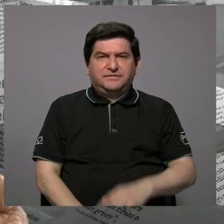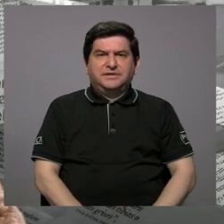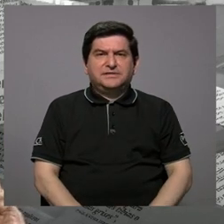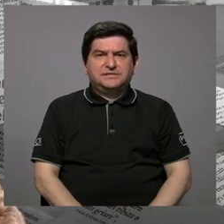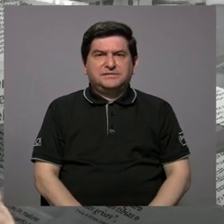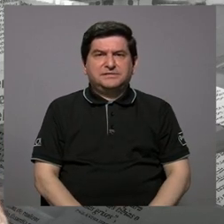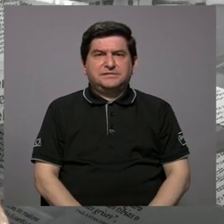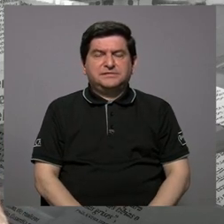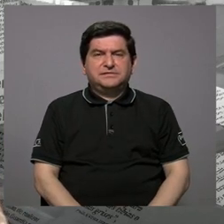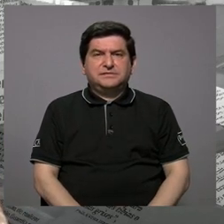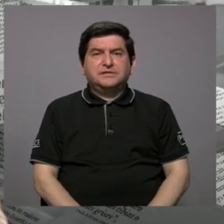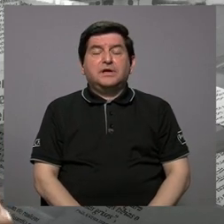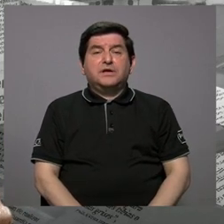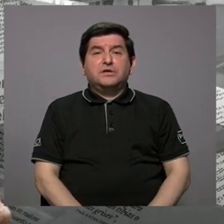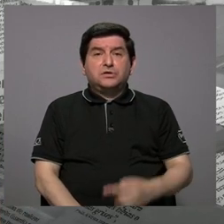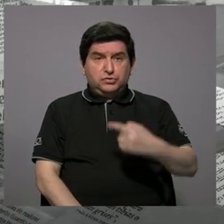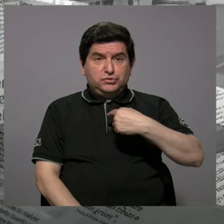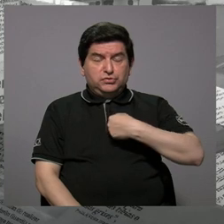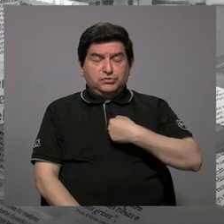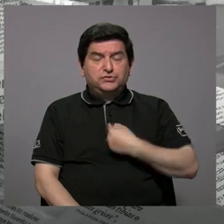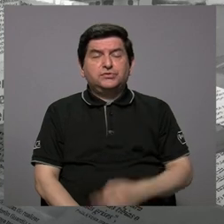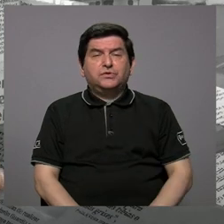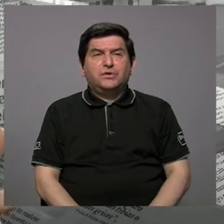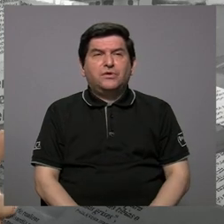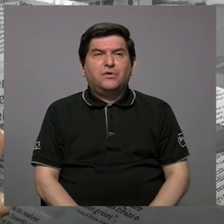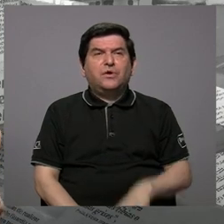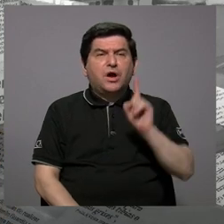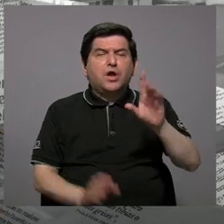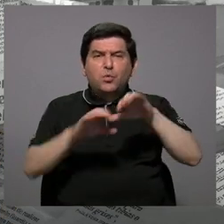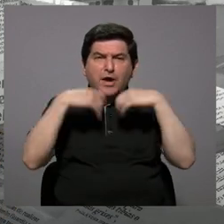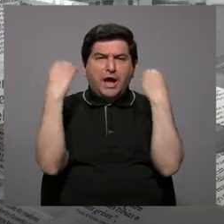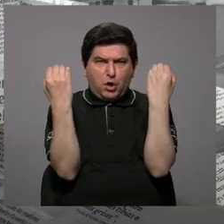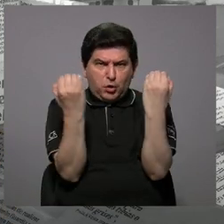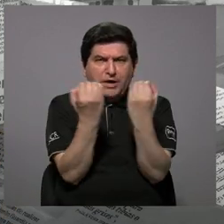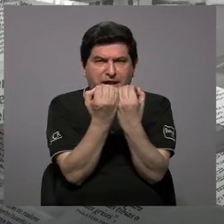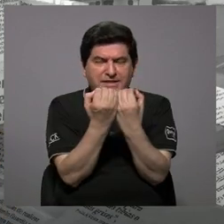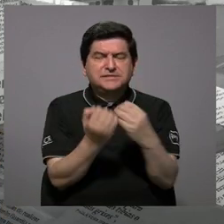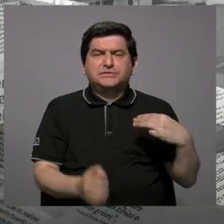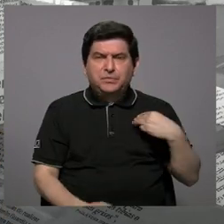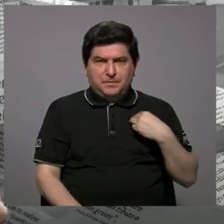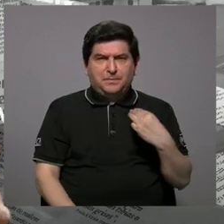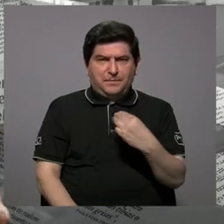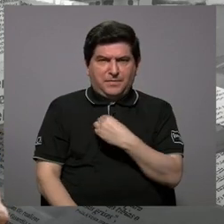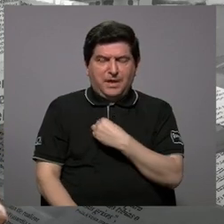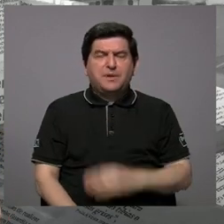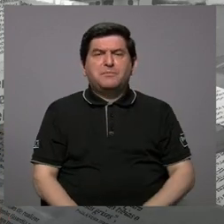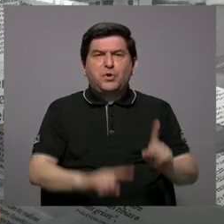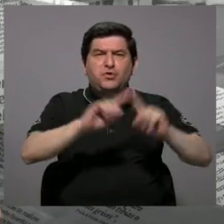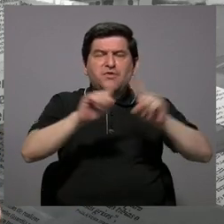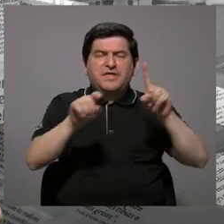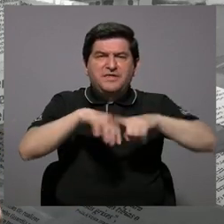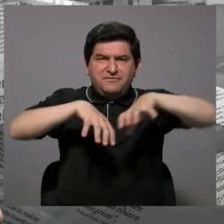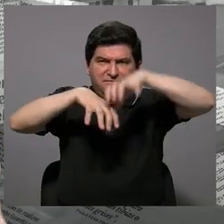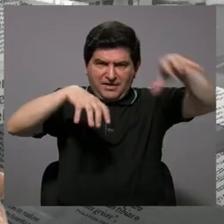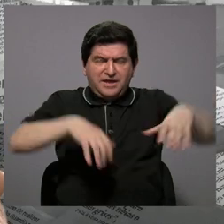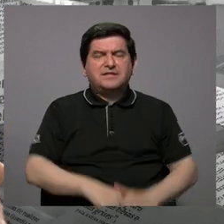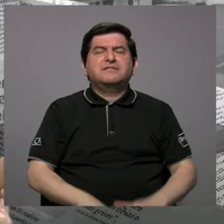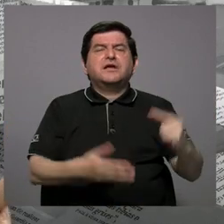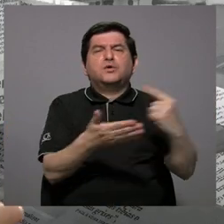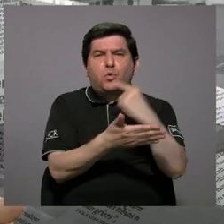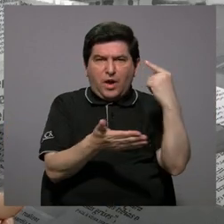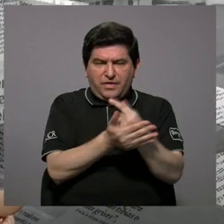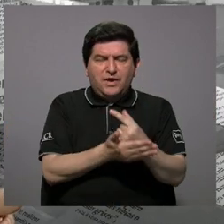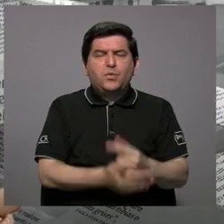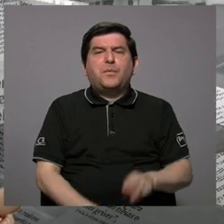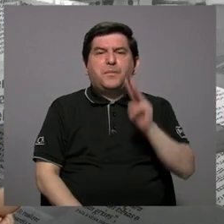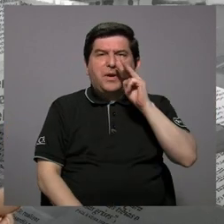pertenezco al comité, bueno, comité no, una organización, por decirlo así, intercantonal, en la que estamos Guadalupe,